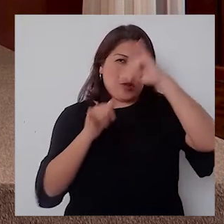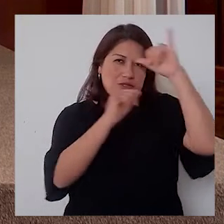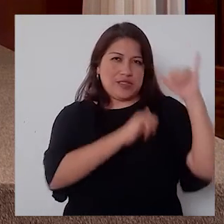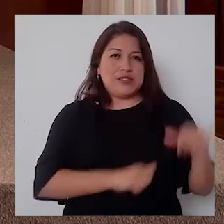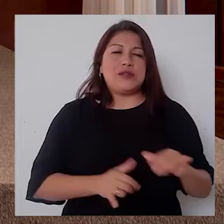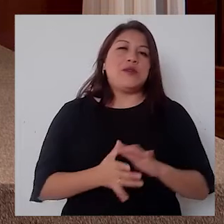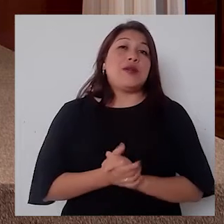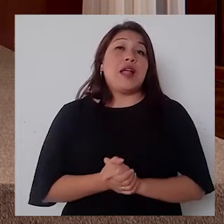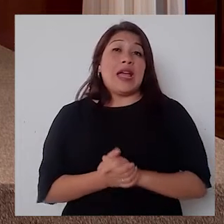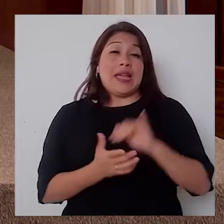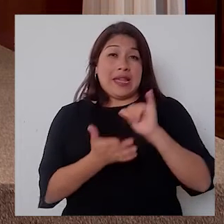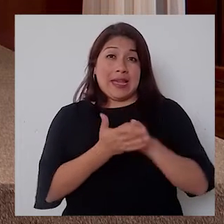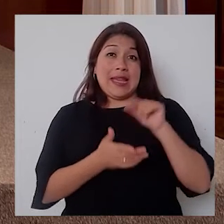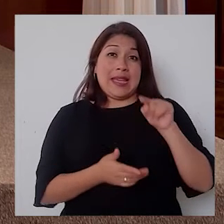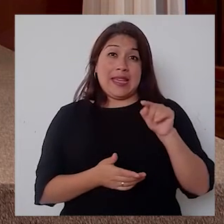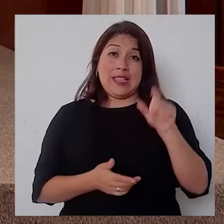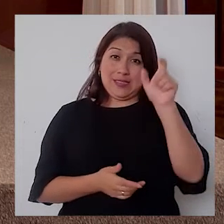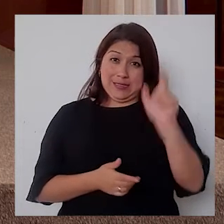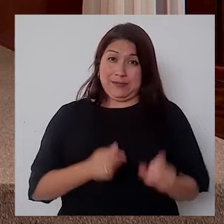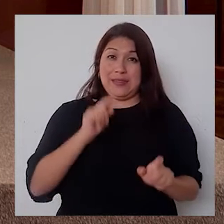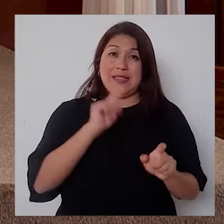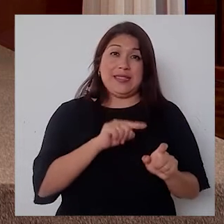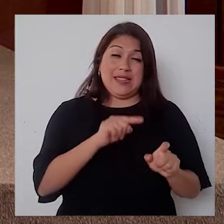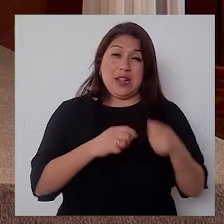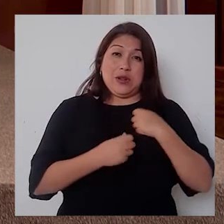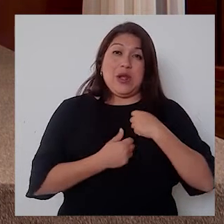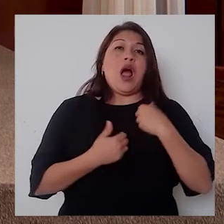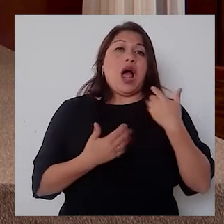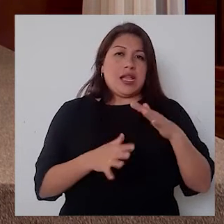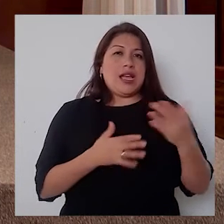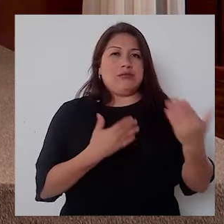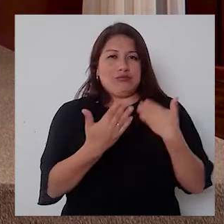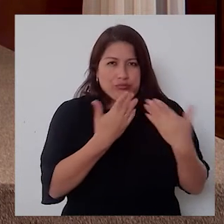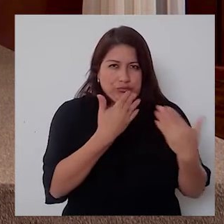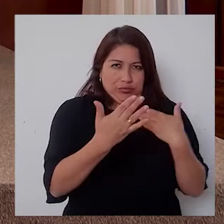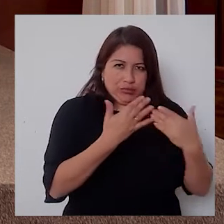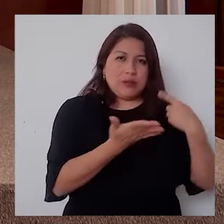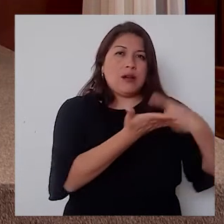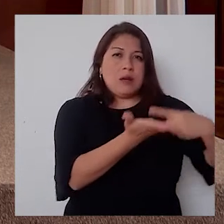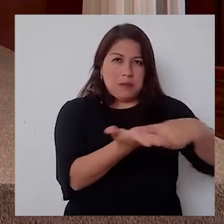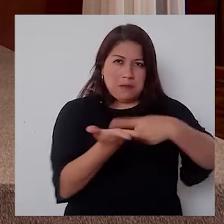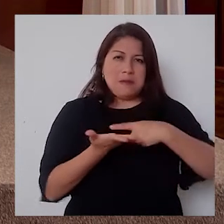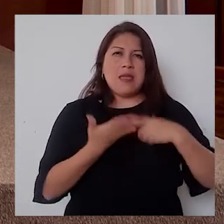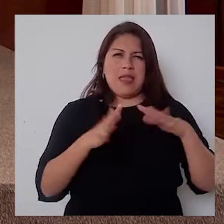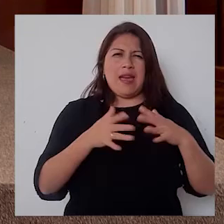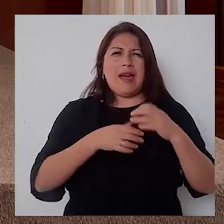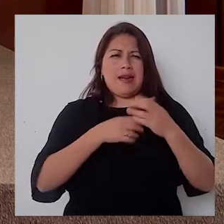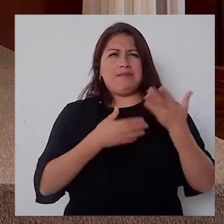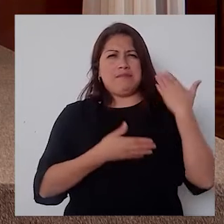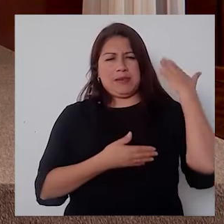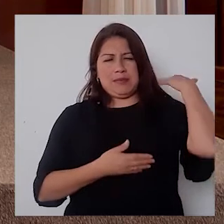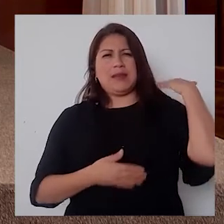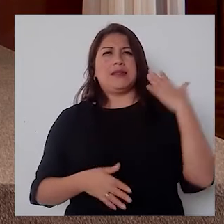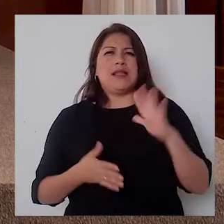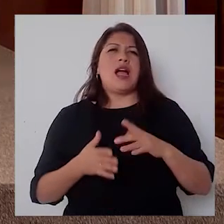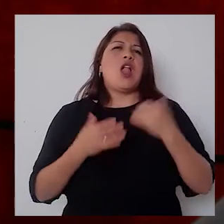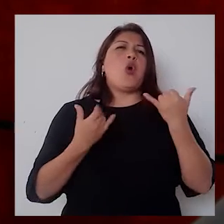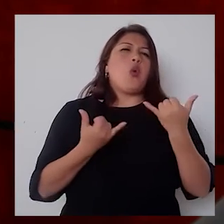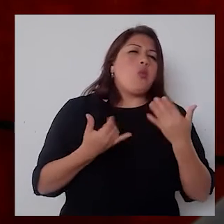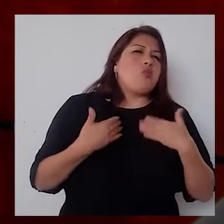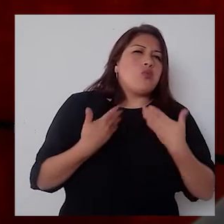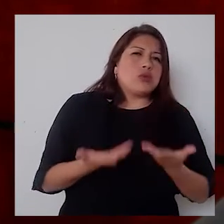a través de su persona estamos coordinando y llevando a cabo ya desde un tiempo atrás una serie de talleres